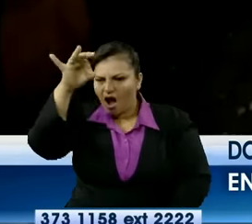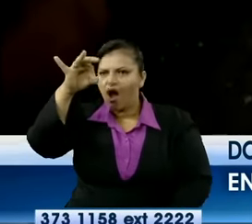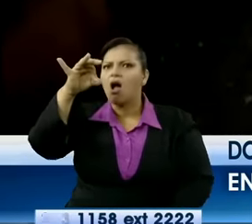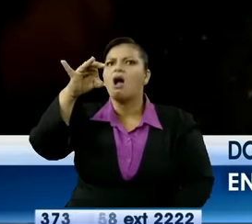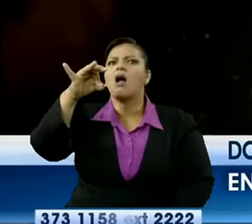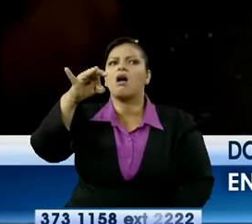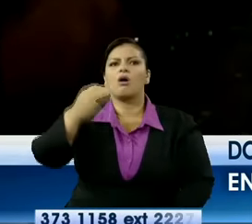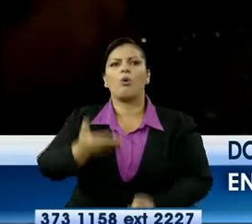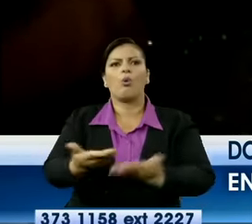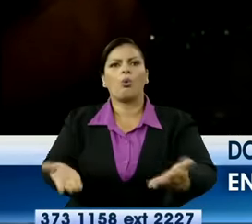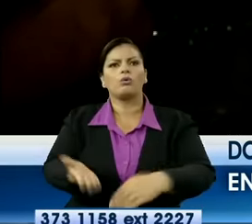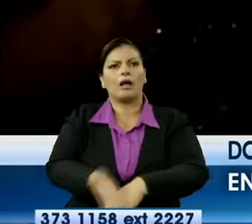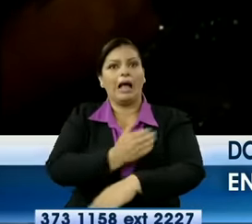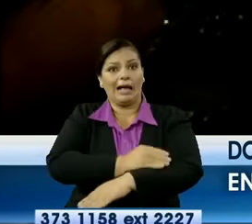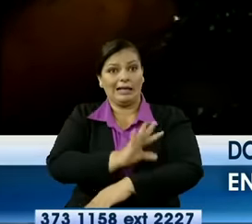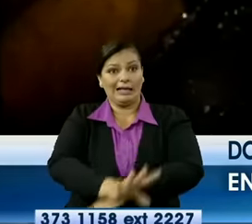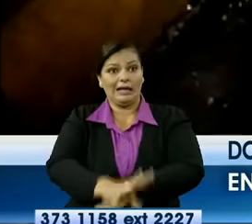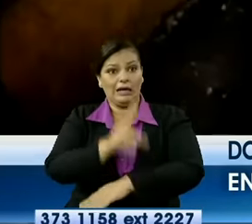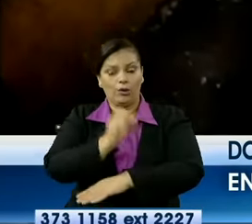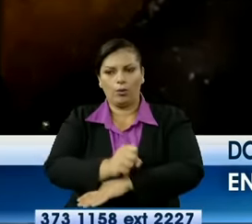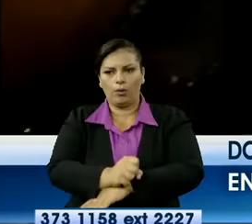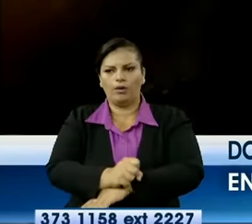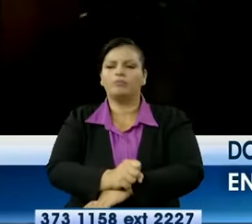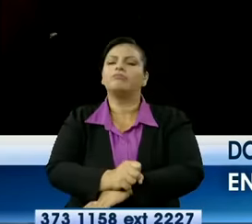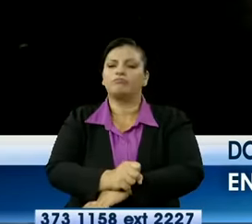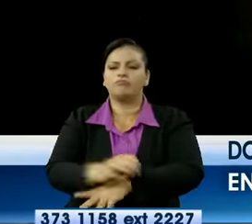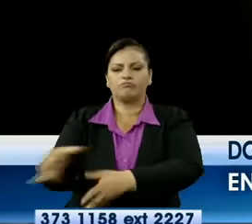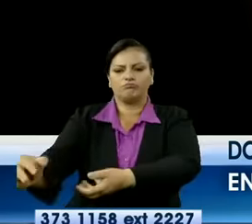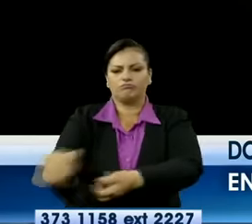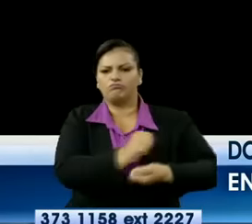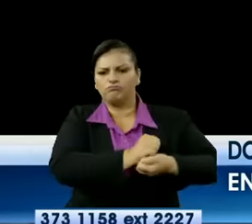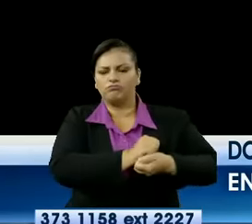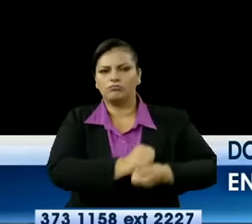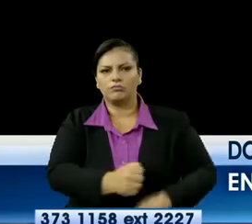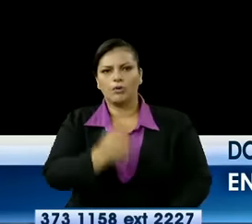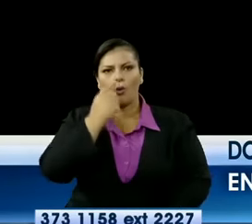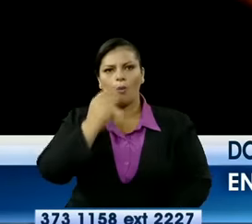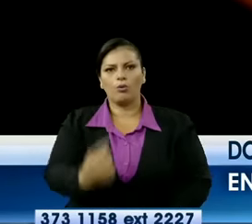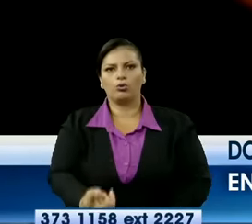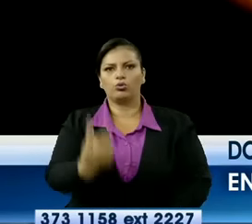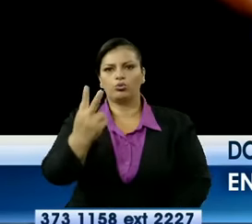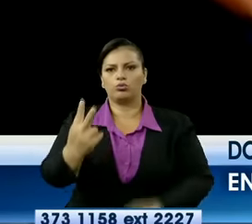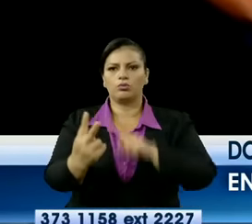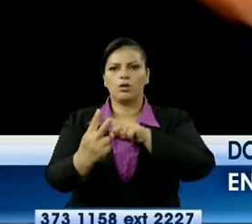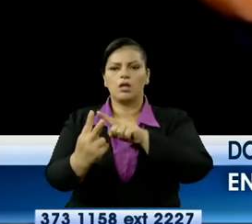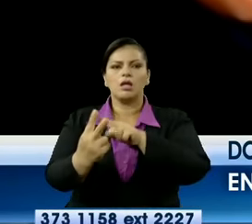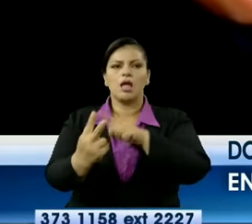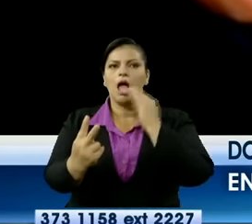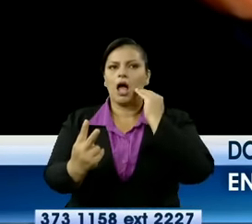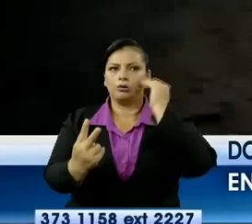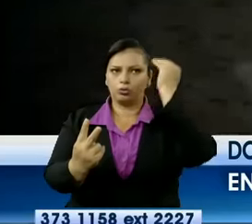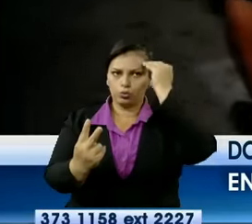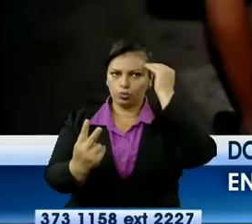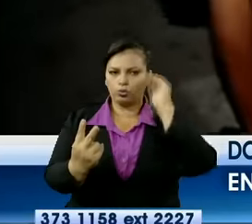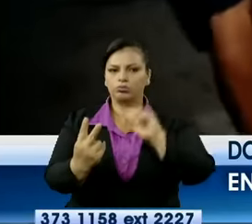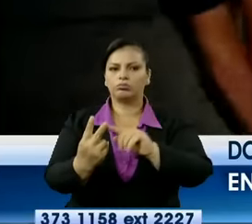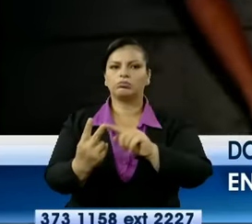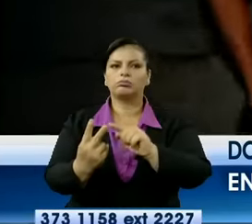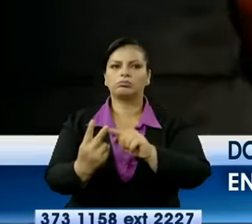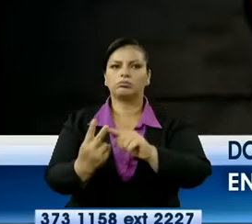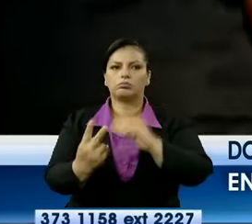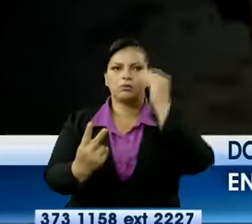evidencias decomisadas, los aprendidos, un adulto y un menor, fueron puestos a órdenes de las autoridades